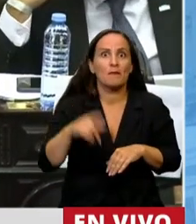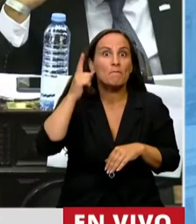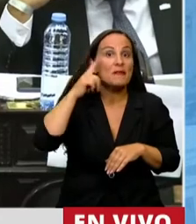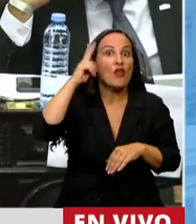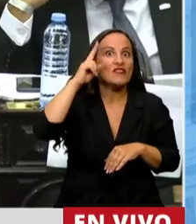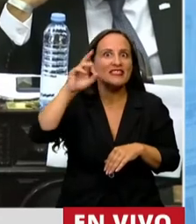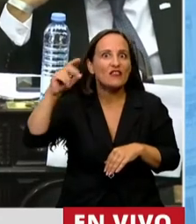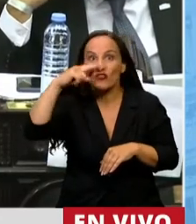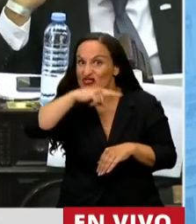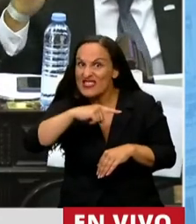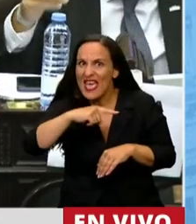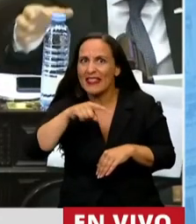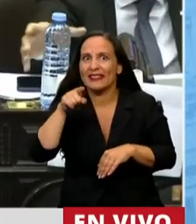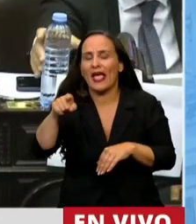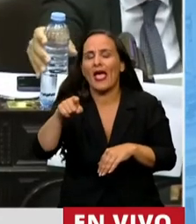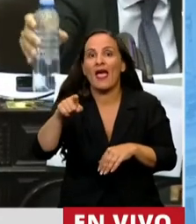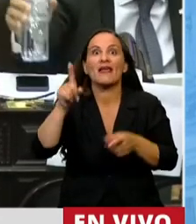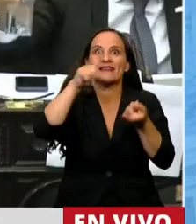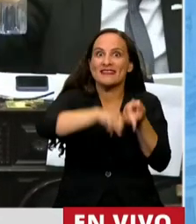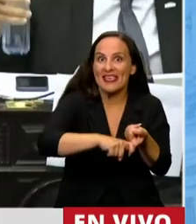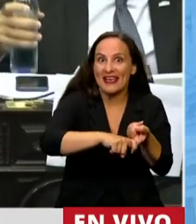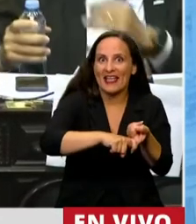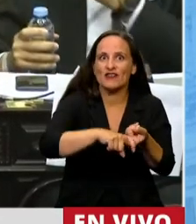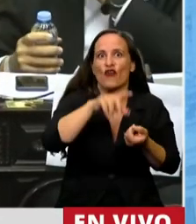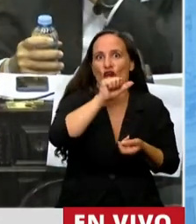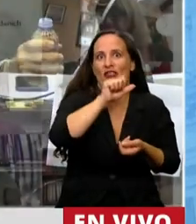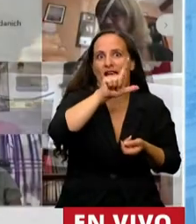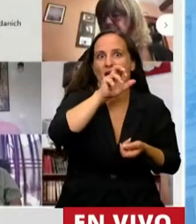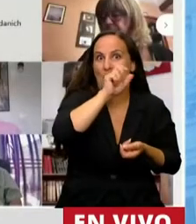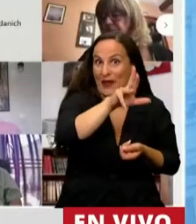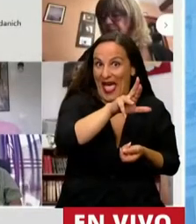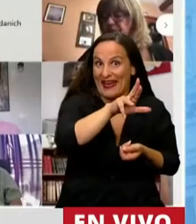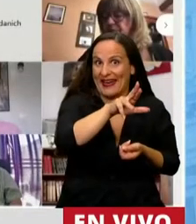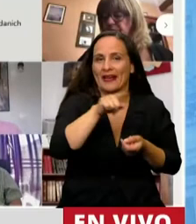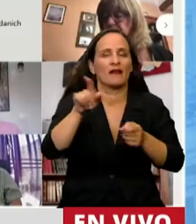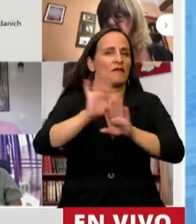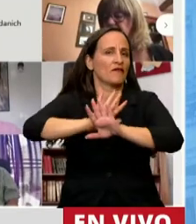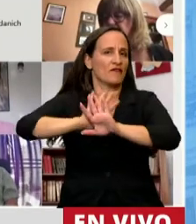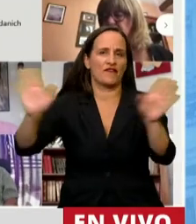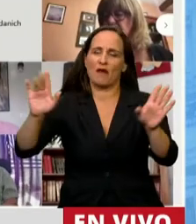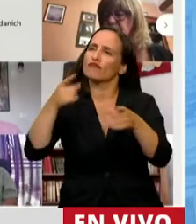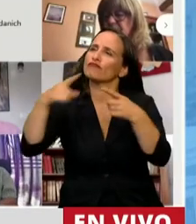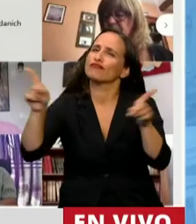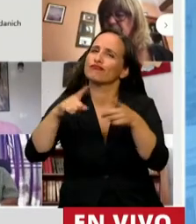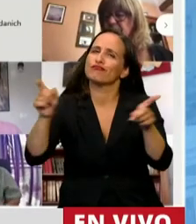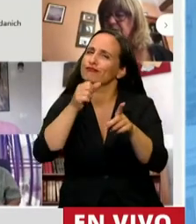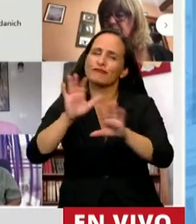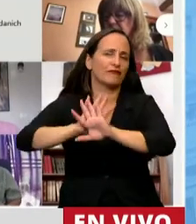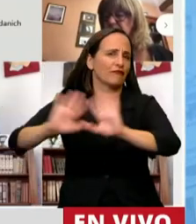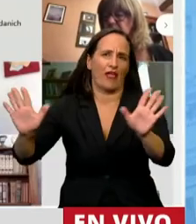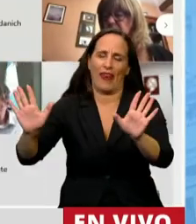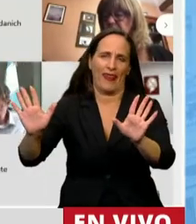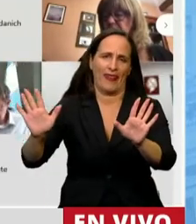su carrera, se casó con el doctor Albiar, retirándose para siempre de los escenarios. En